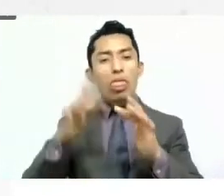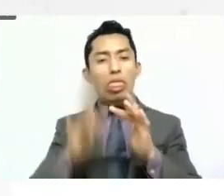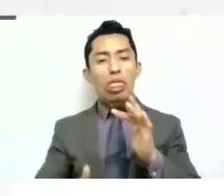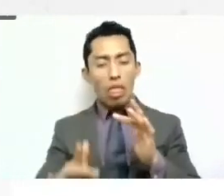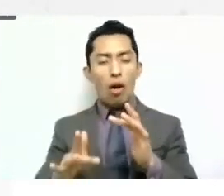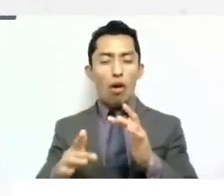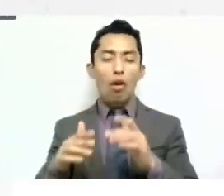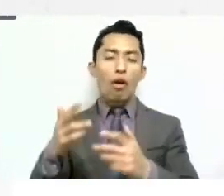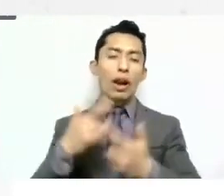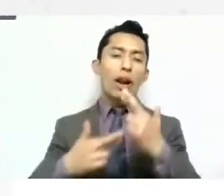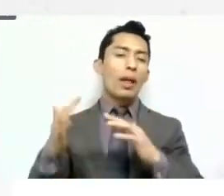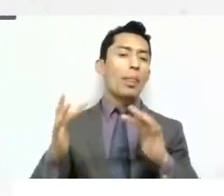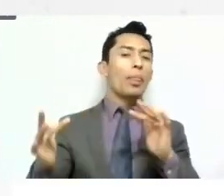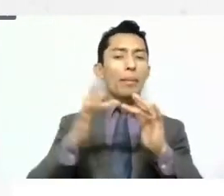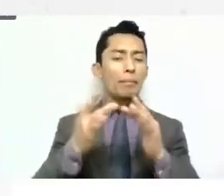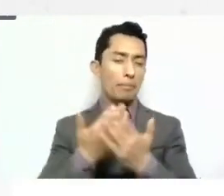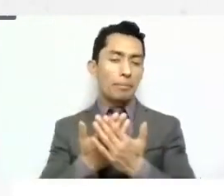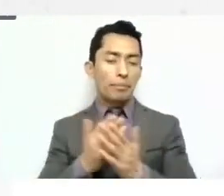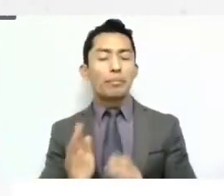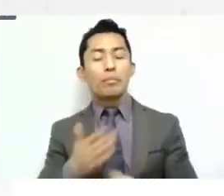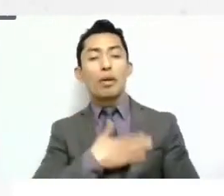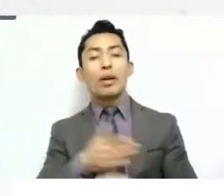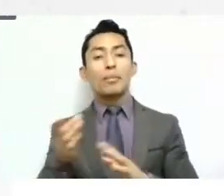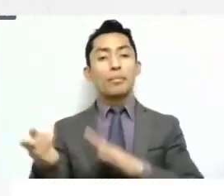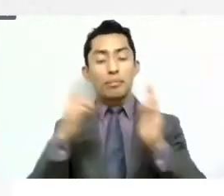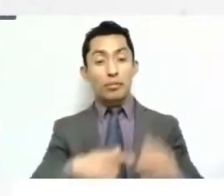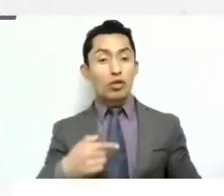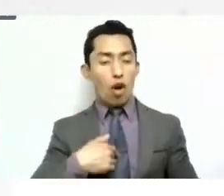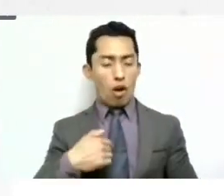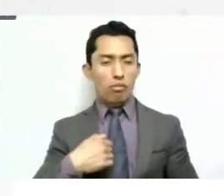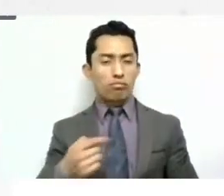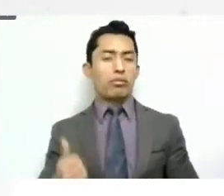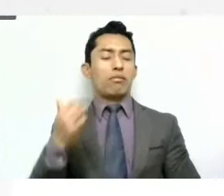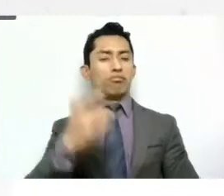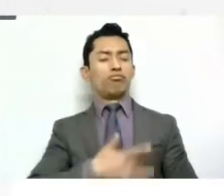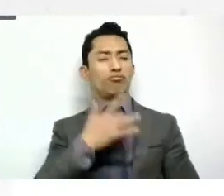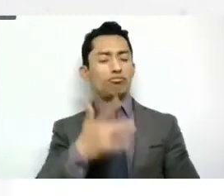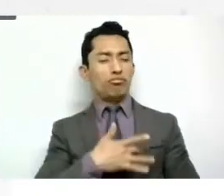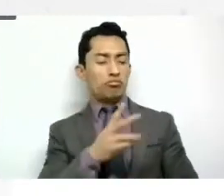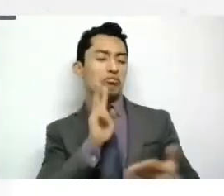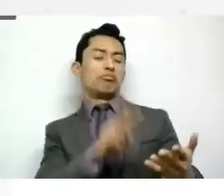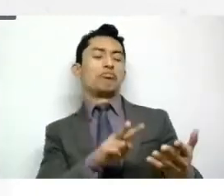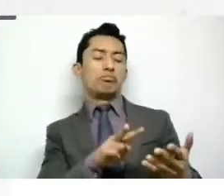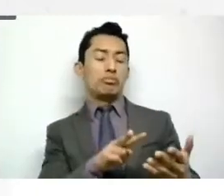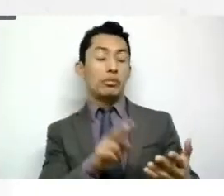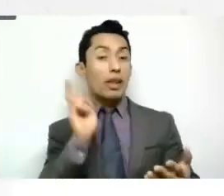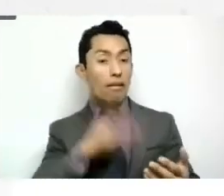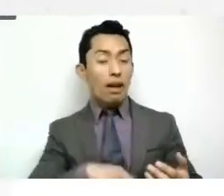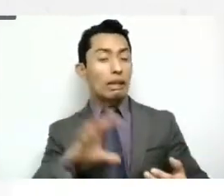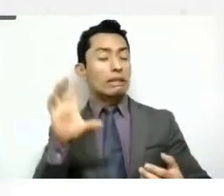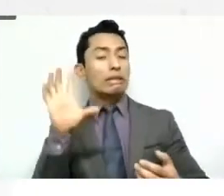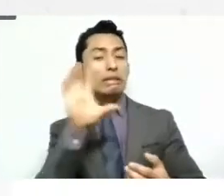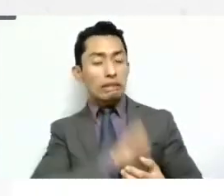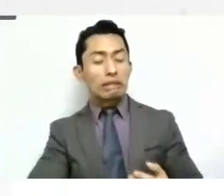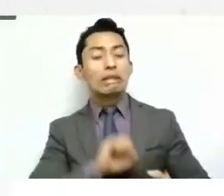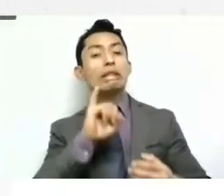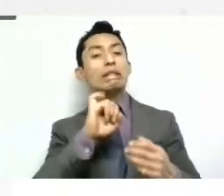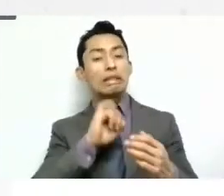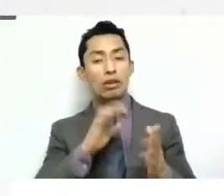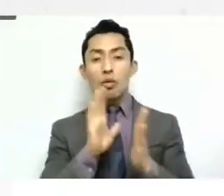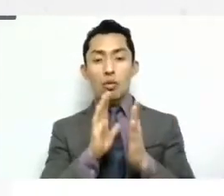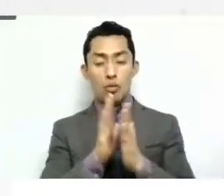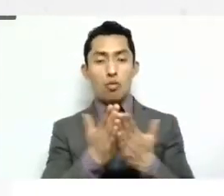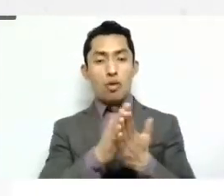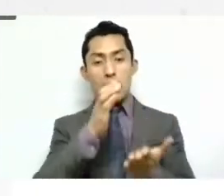pues mi primera impresión, déjenme decirles que a mí me gustó, me encantó el cuaderno,